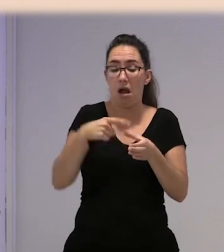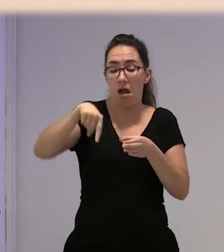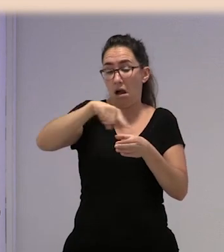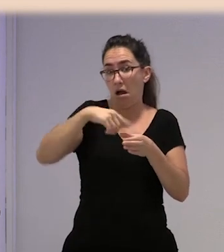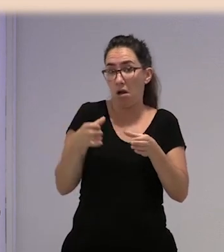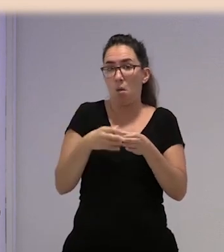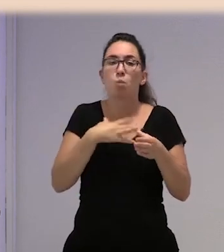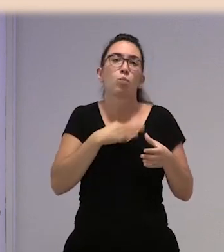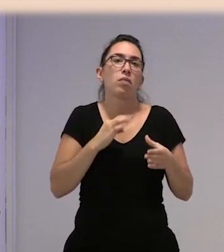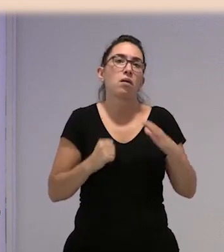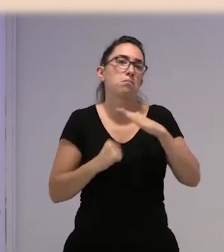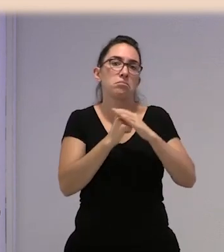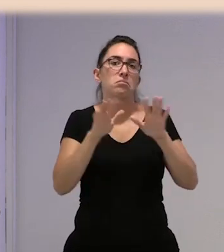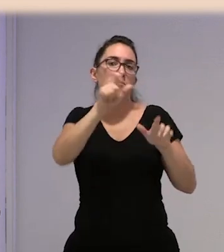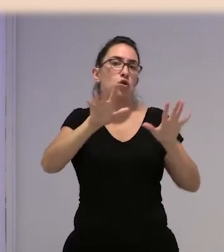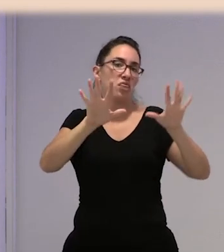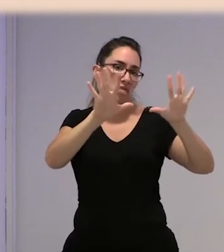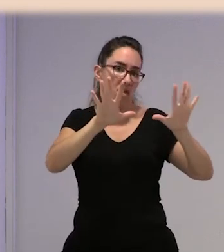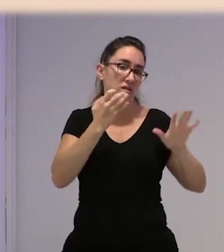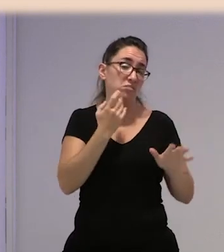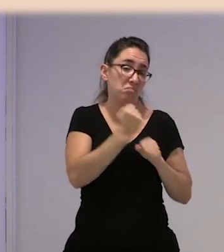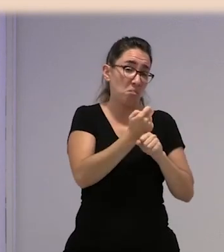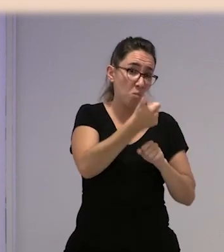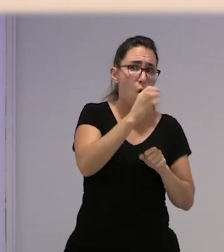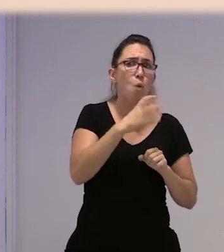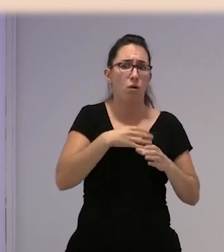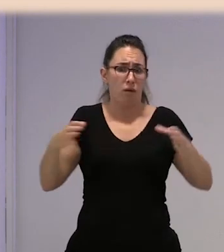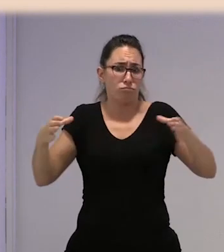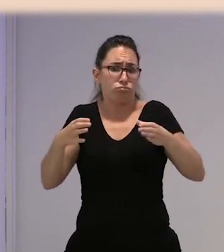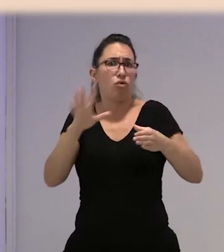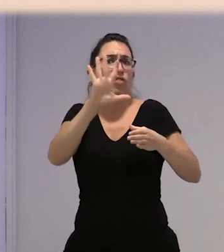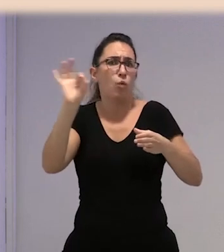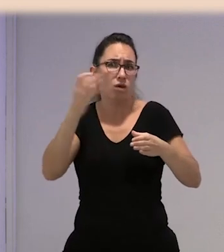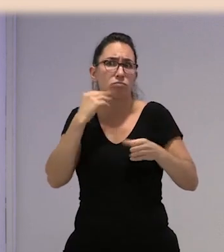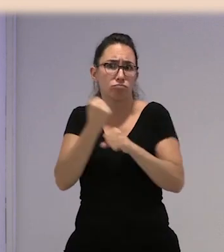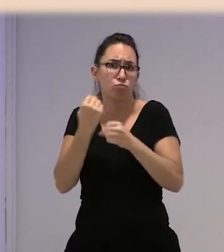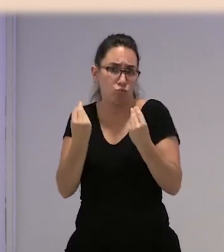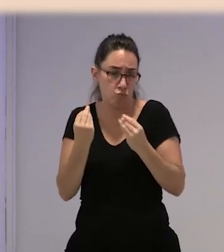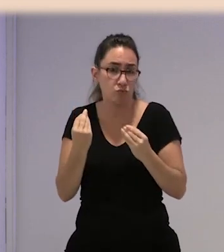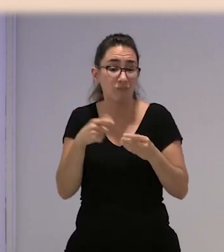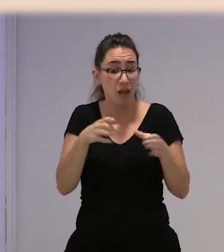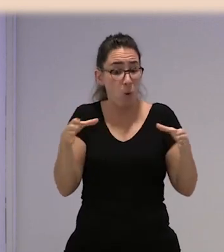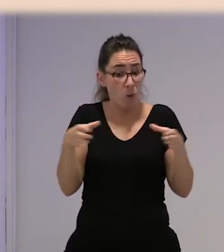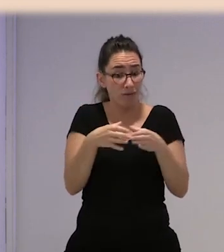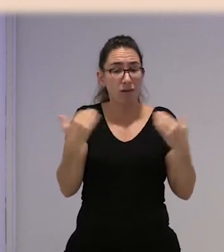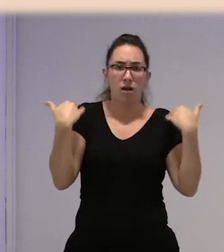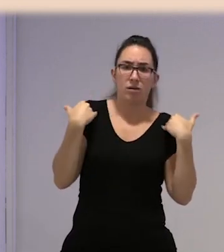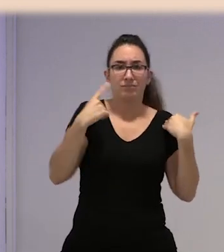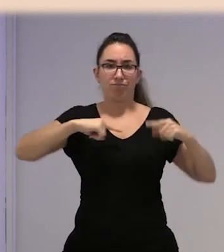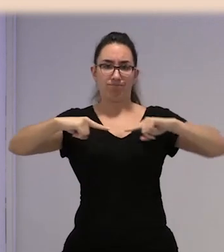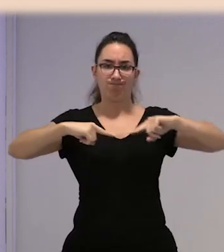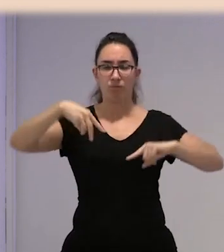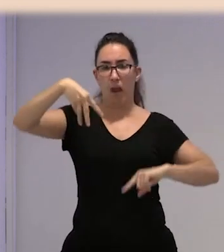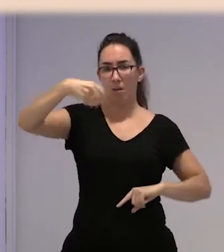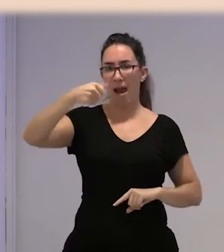ser hasta 10 personas, cuando hay poco trabajo, hasta 50 en plena campaña. Y estas cuadrillas están dirigidas por una manijera o un